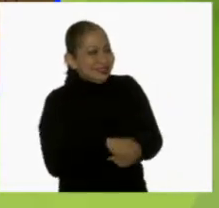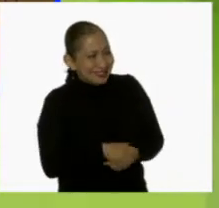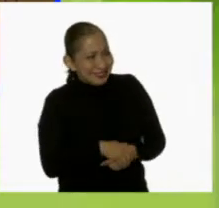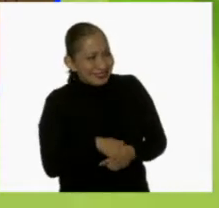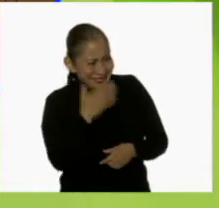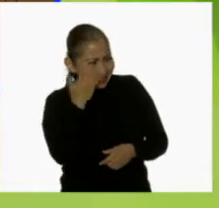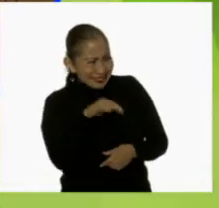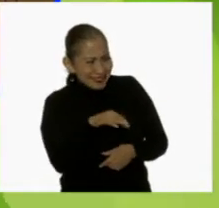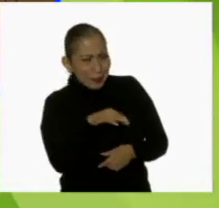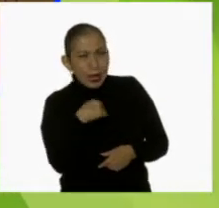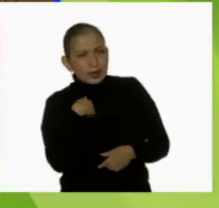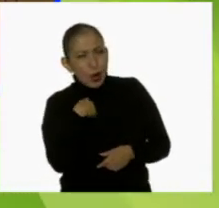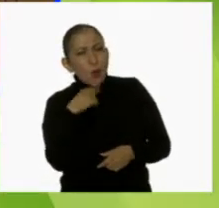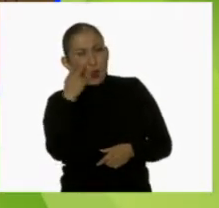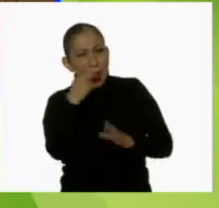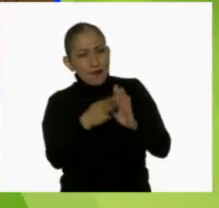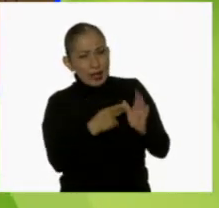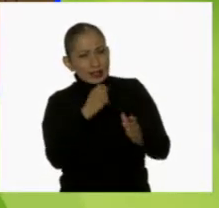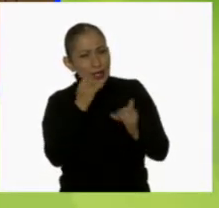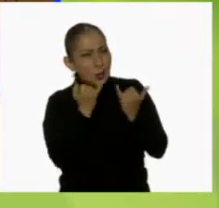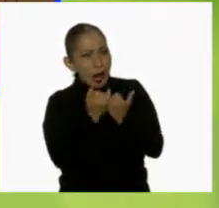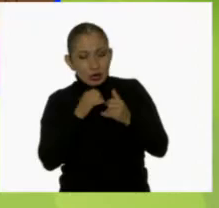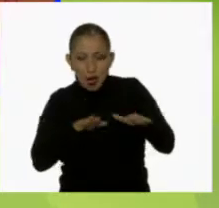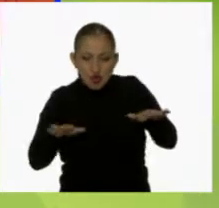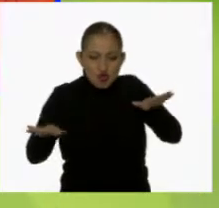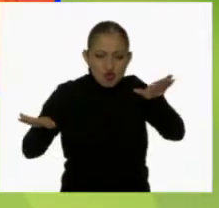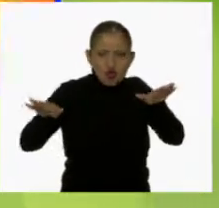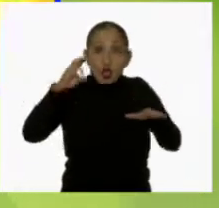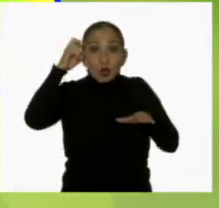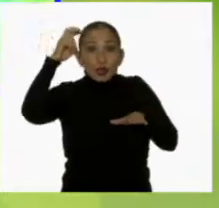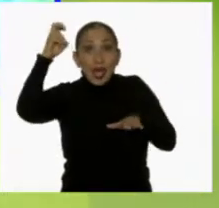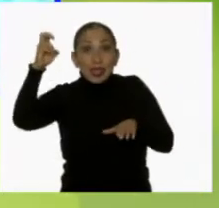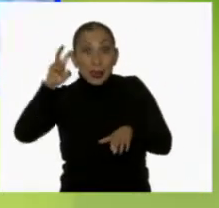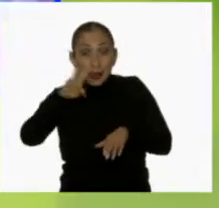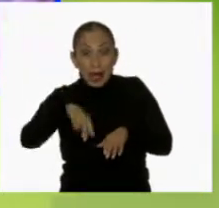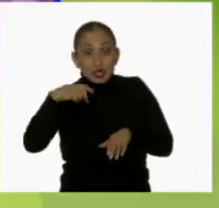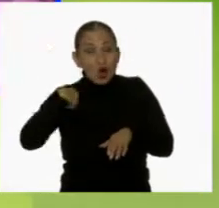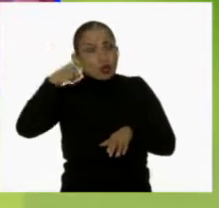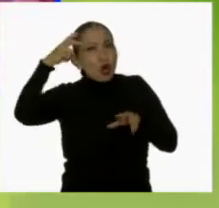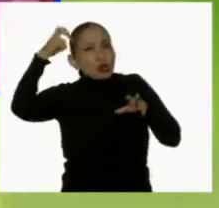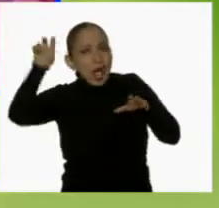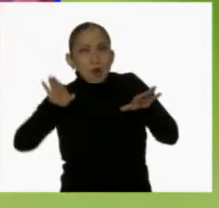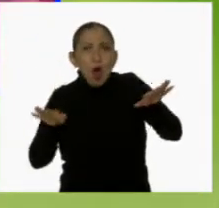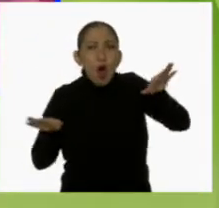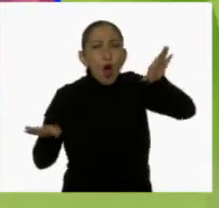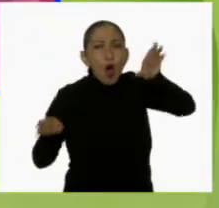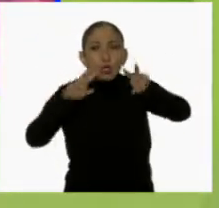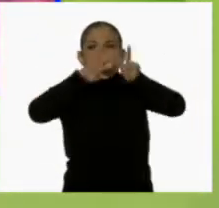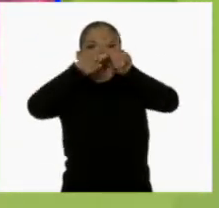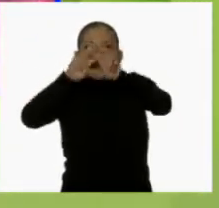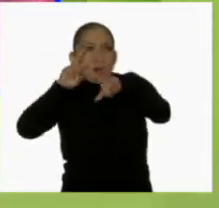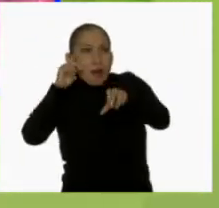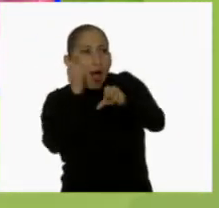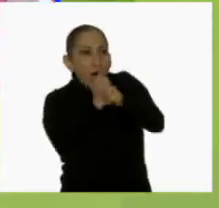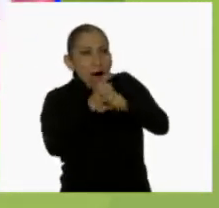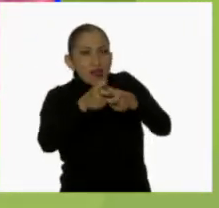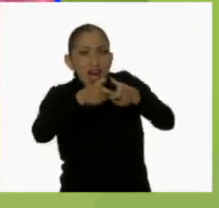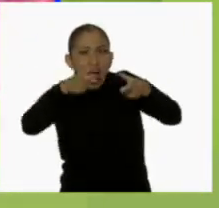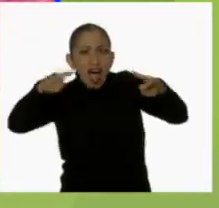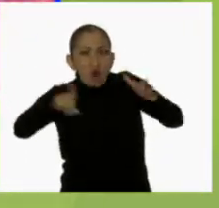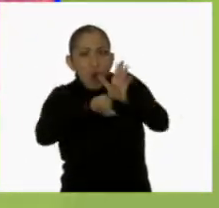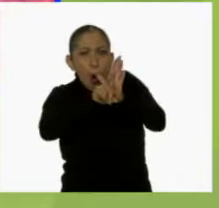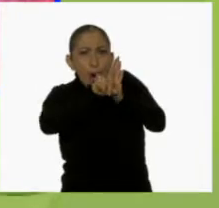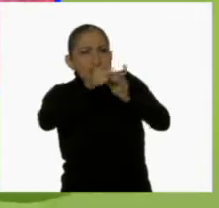¿Sabes qué? Yo una vez también volé en un sueño. Soñé que volaba a las estrellas y veía una nave muy grande,